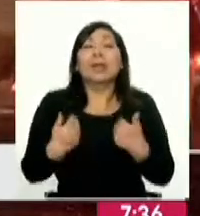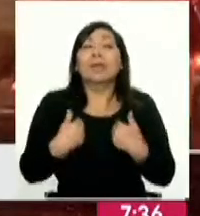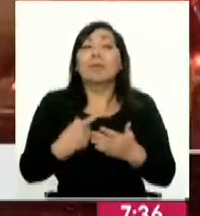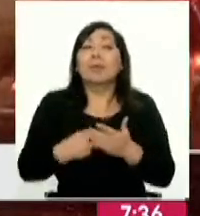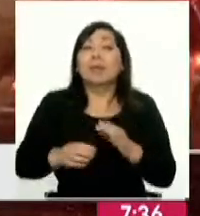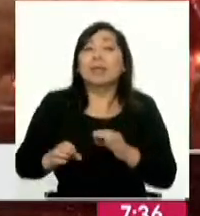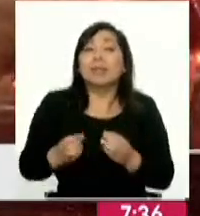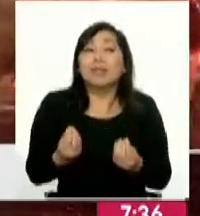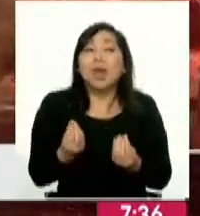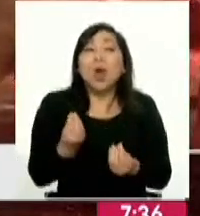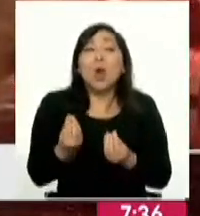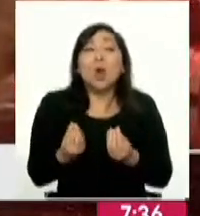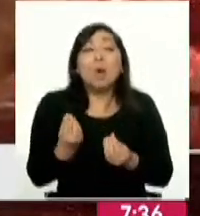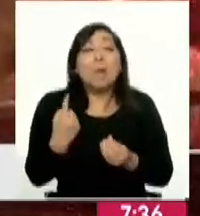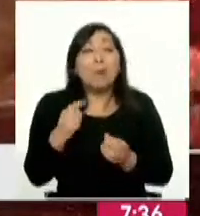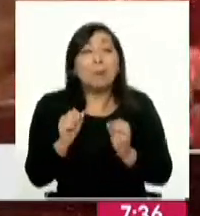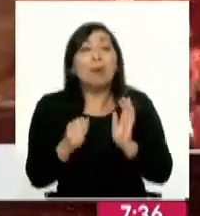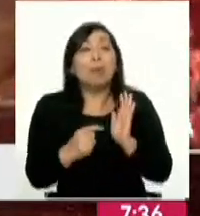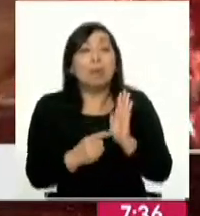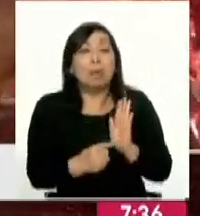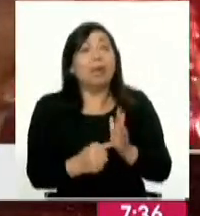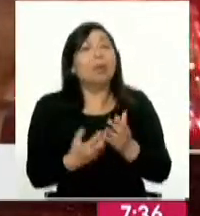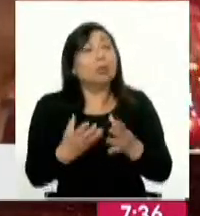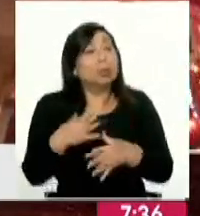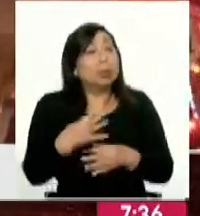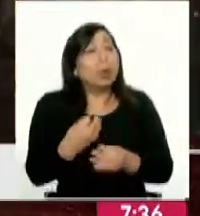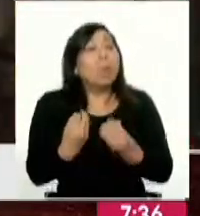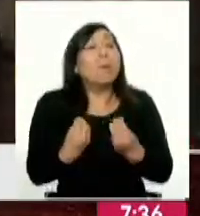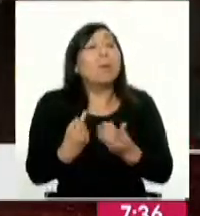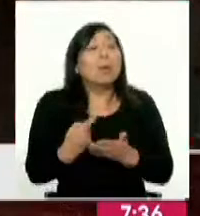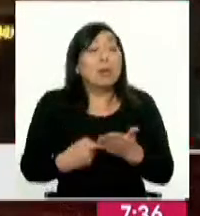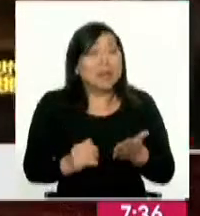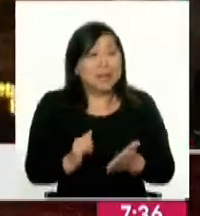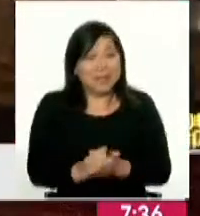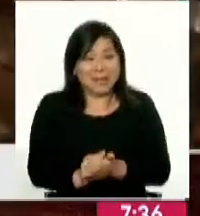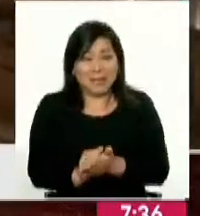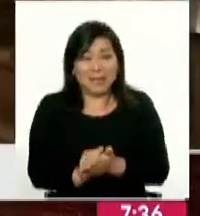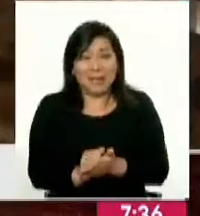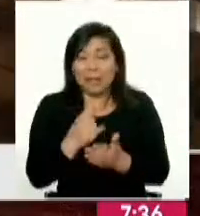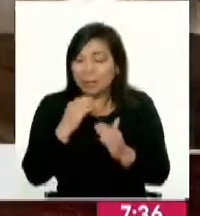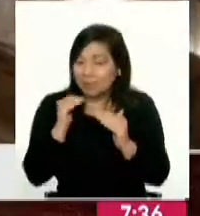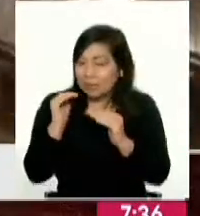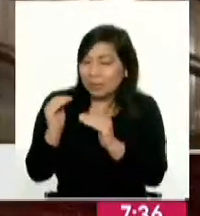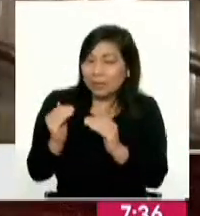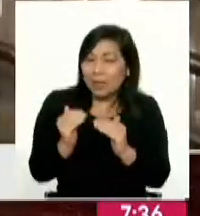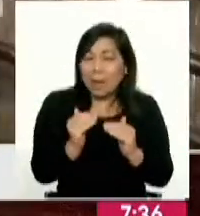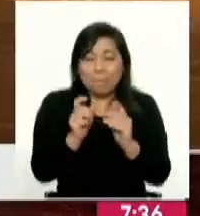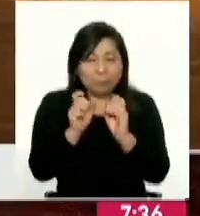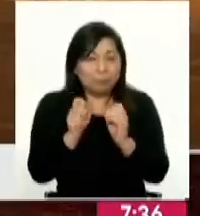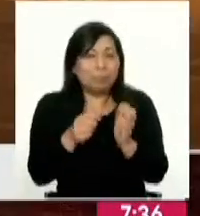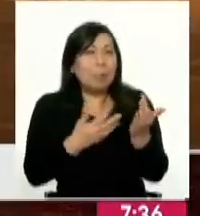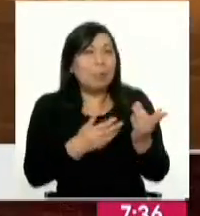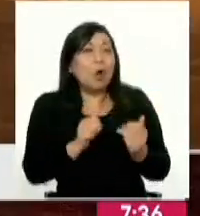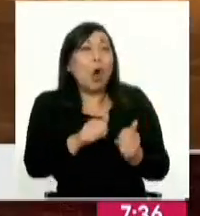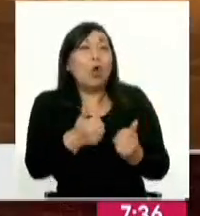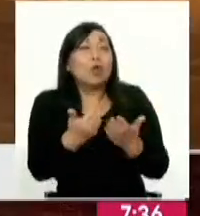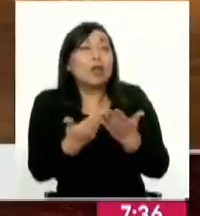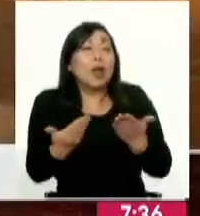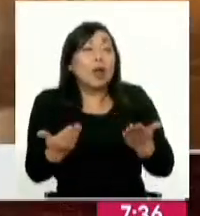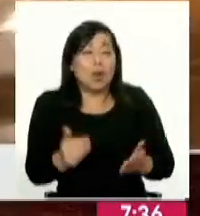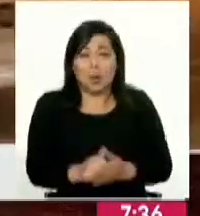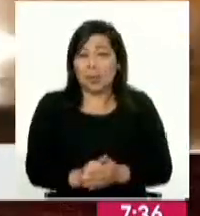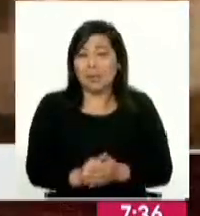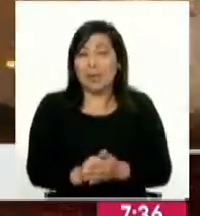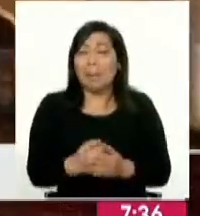estar, digamos, como paradigma. Y bien interesante porque en realidad hay un perfil del usuario que está esperando otra cosa del